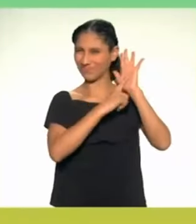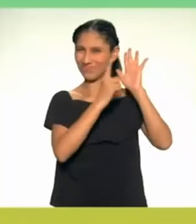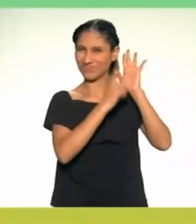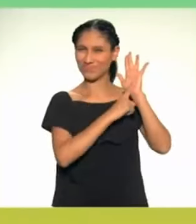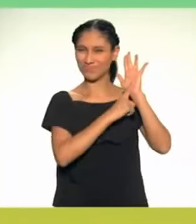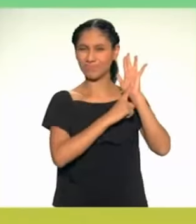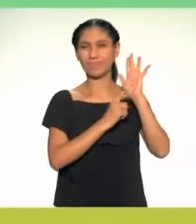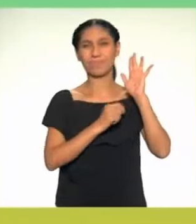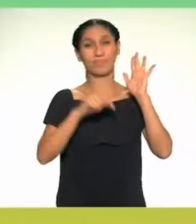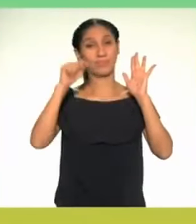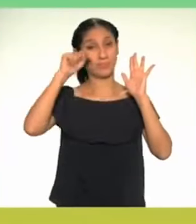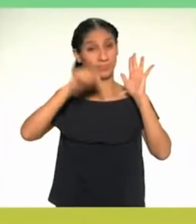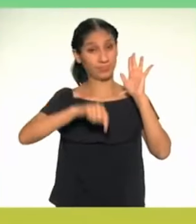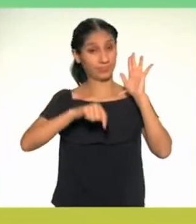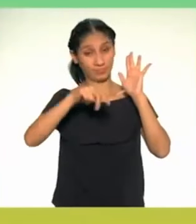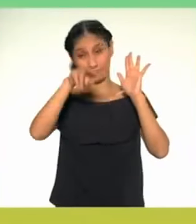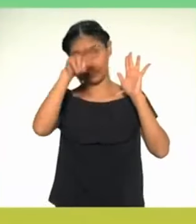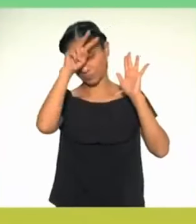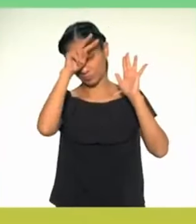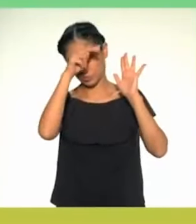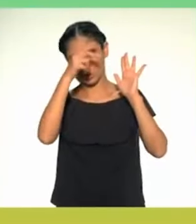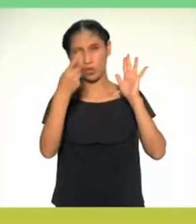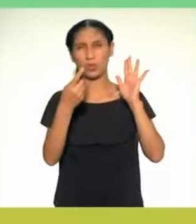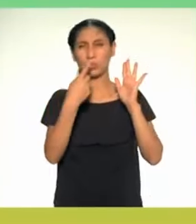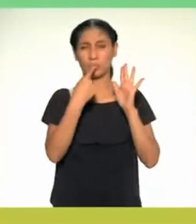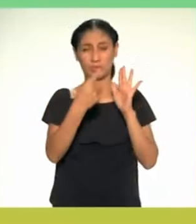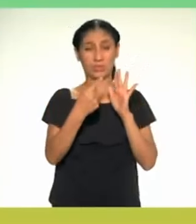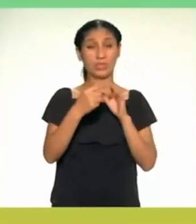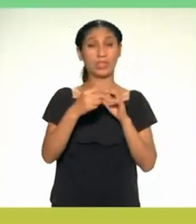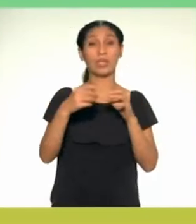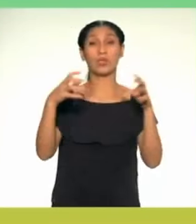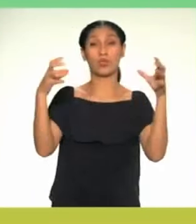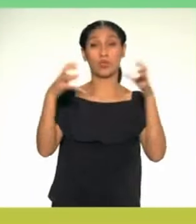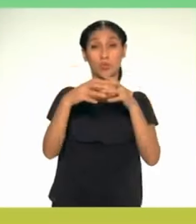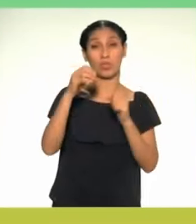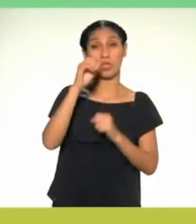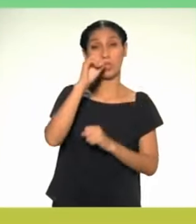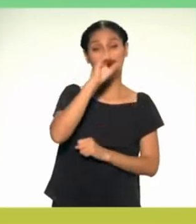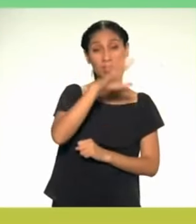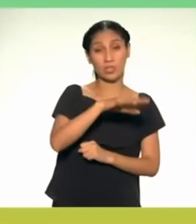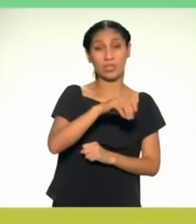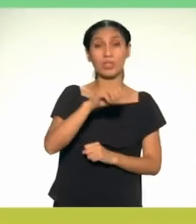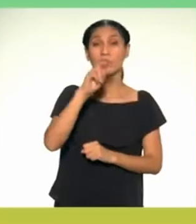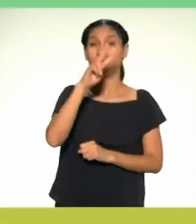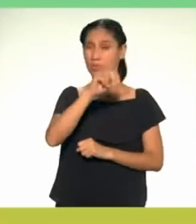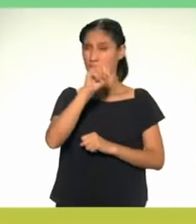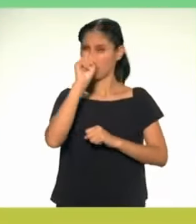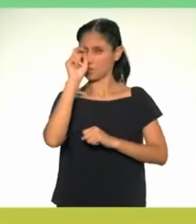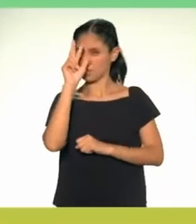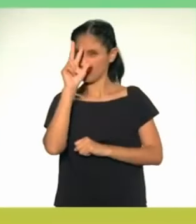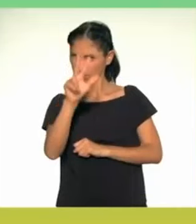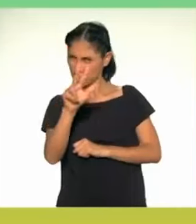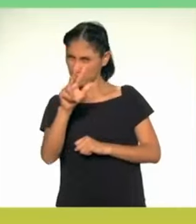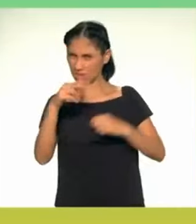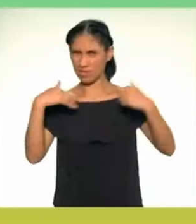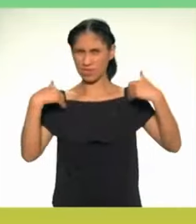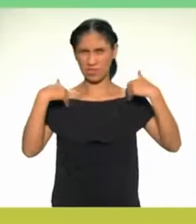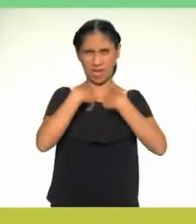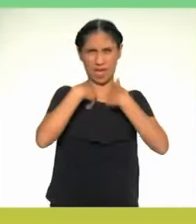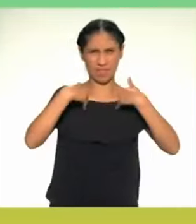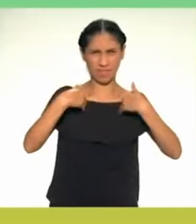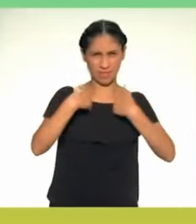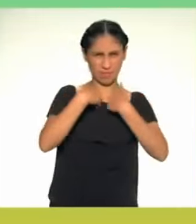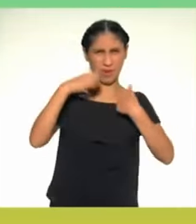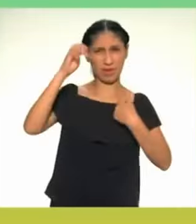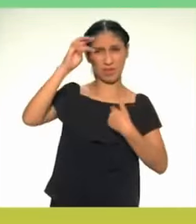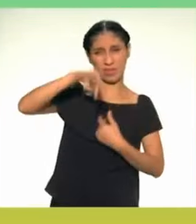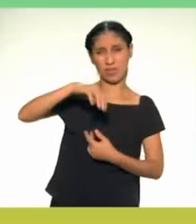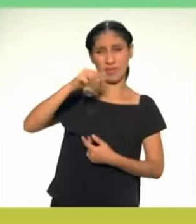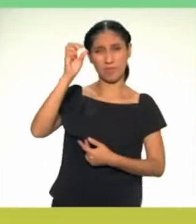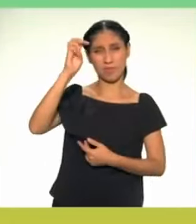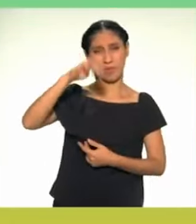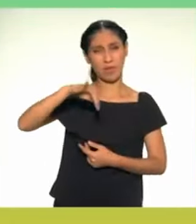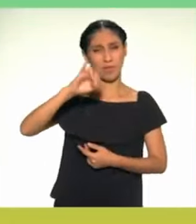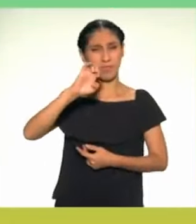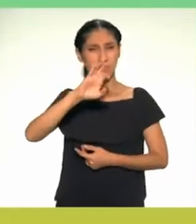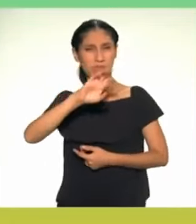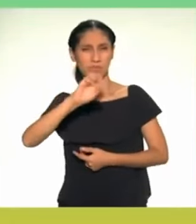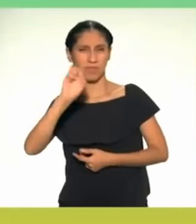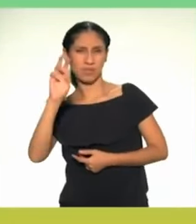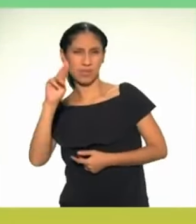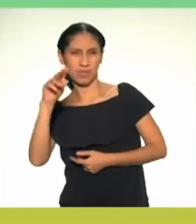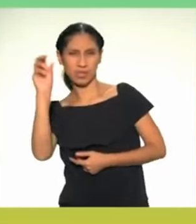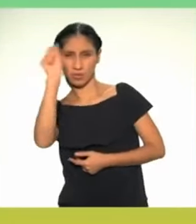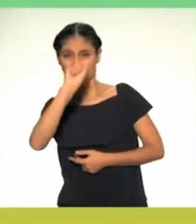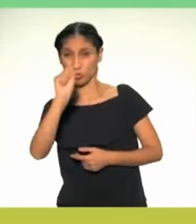Nuestro país cuenta con 523 especies de mamíferos, 446 especies de reptiles, 1